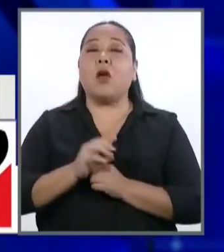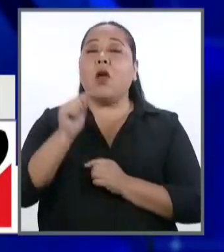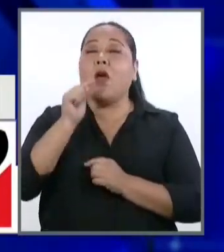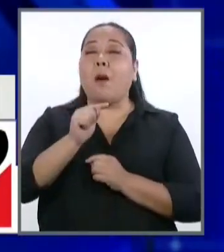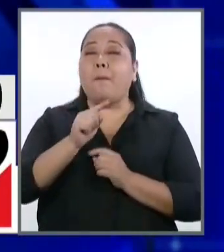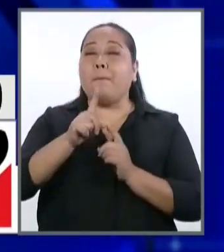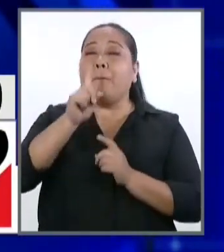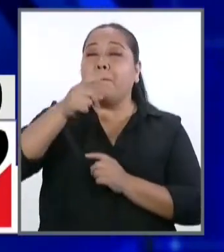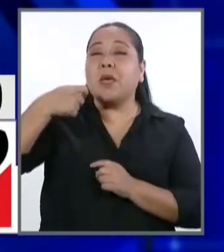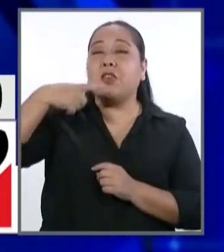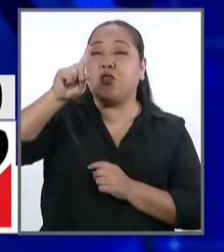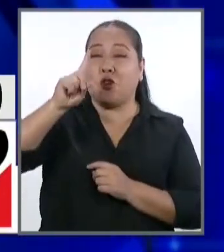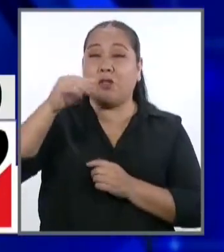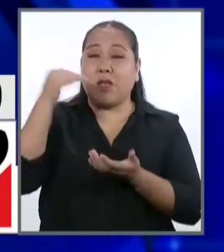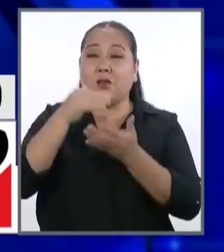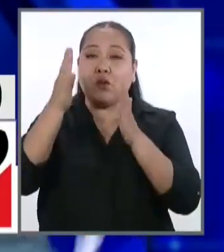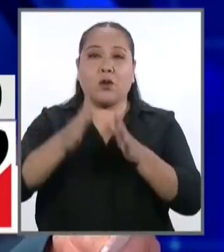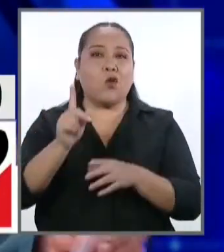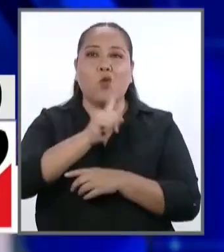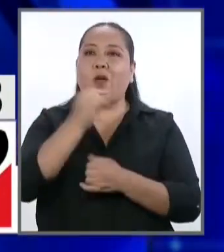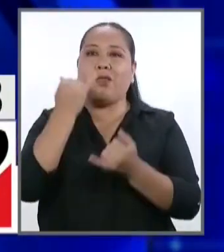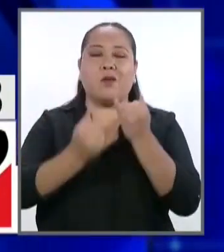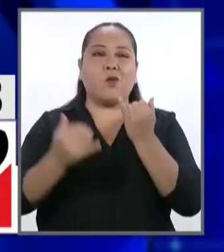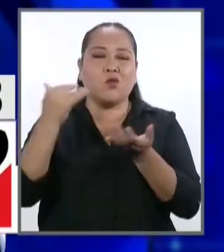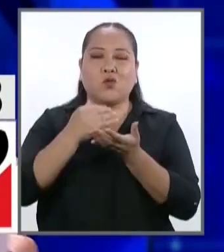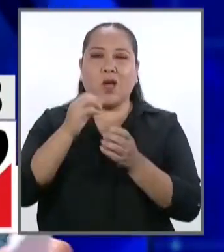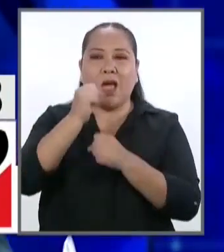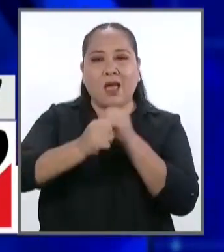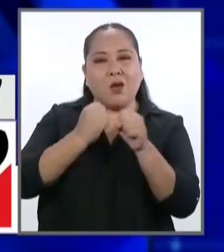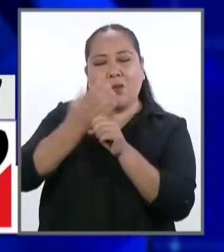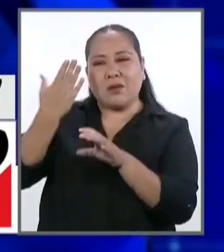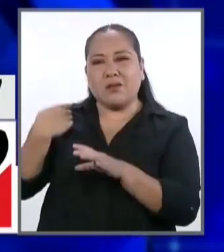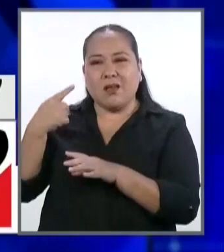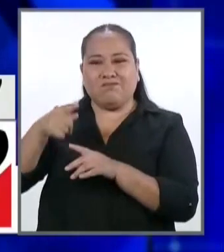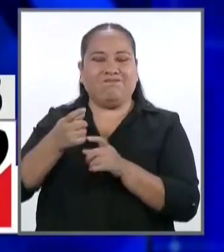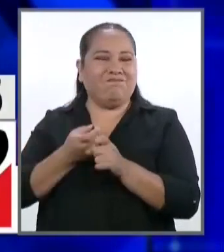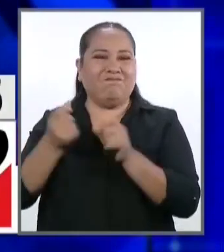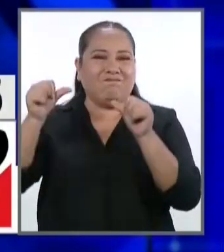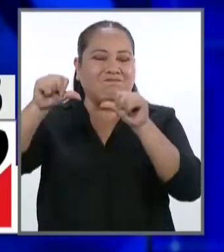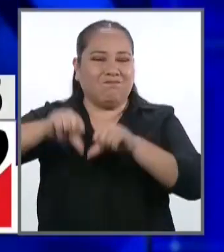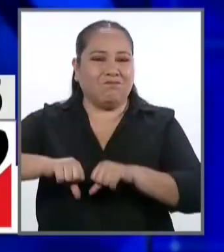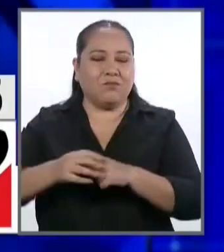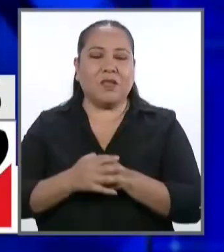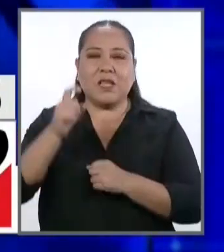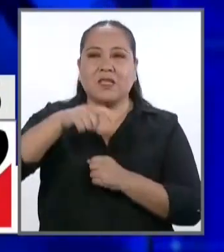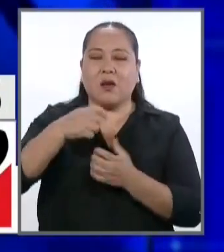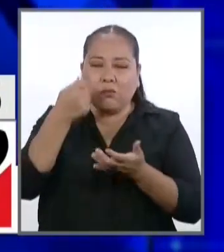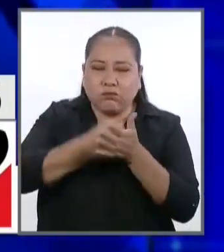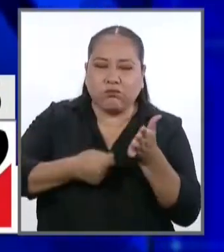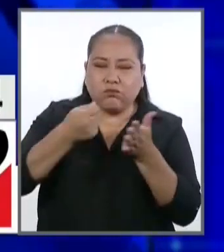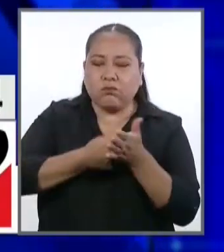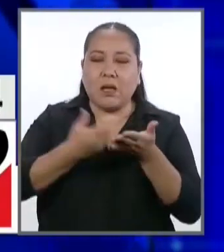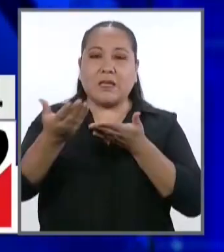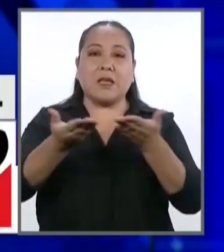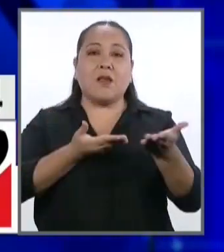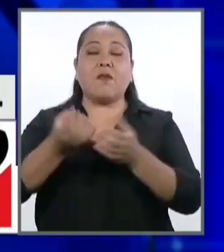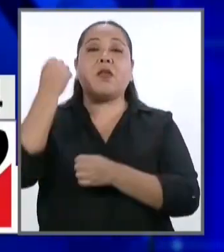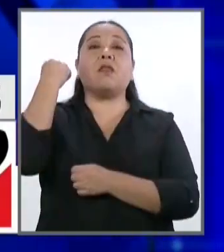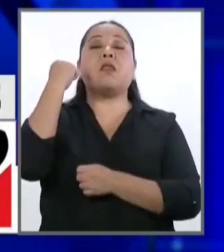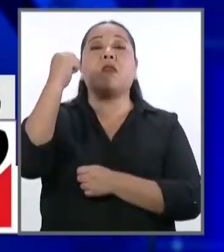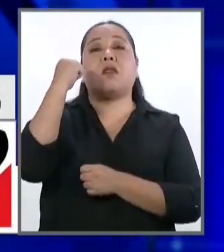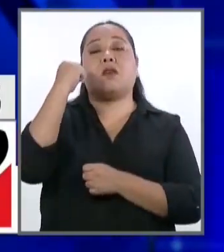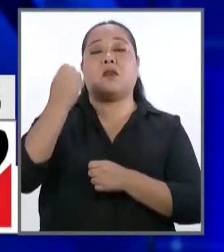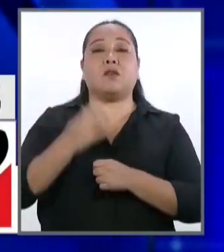culminado el año escolar el año pasado y, consecuentemente, se han perjudicado. Tenemos que hacer un esfuerzo para atender los derechos